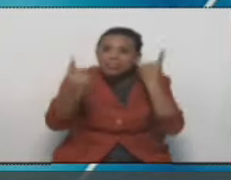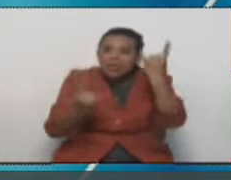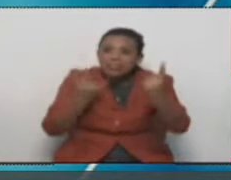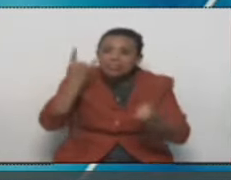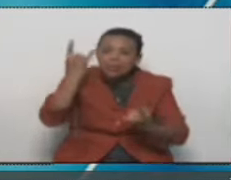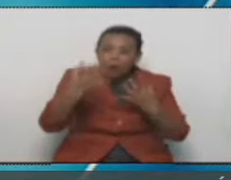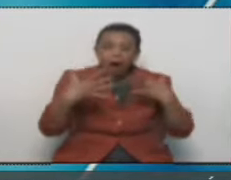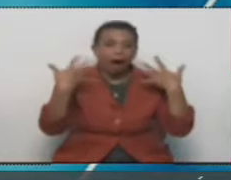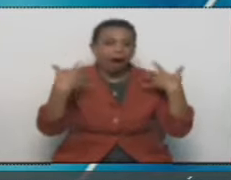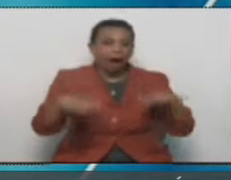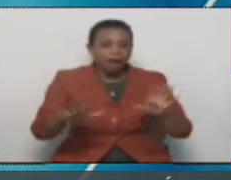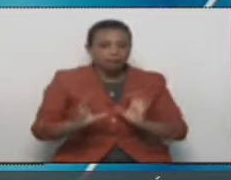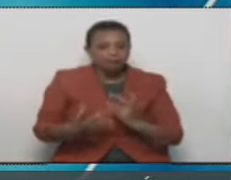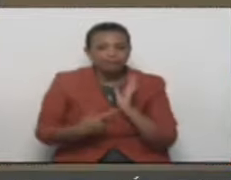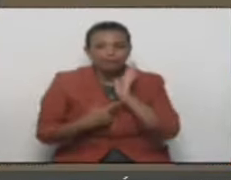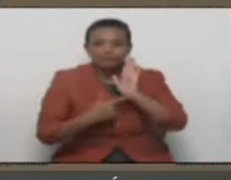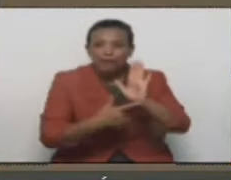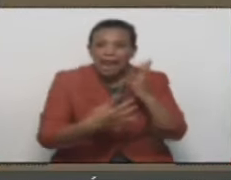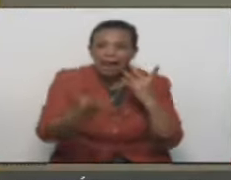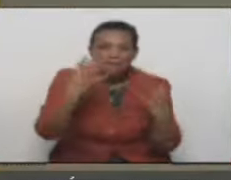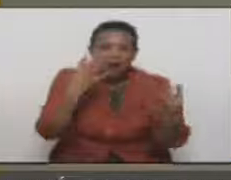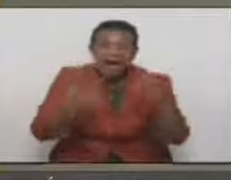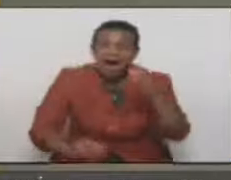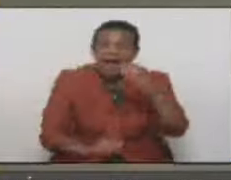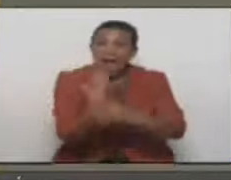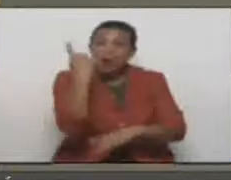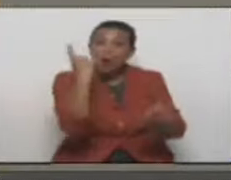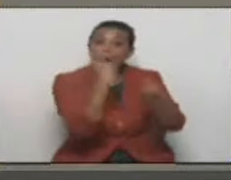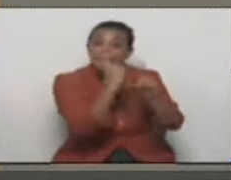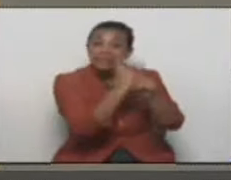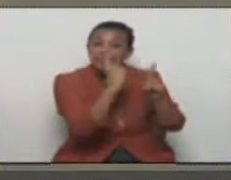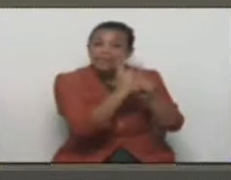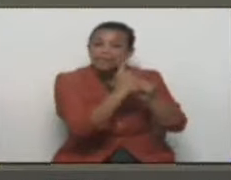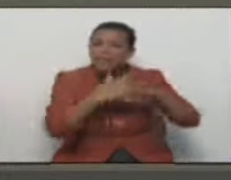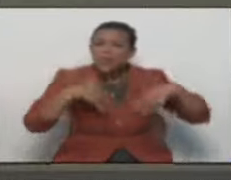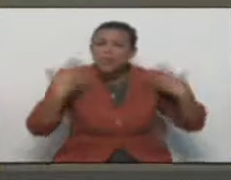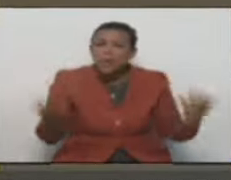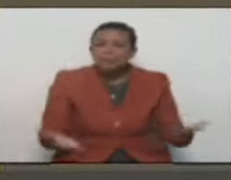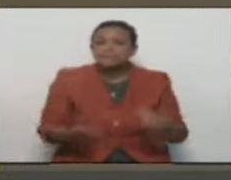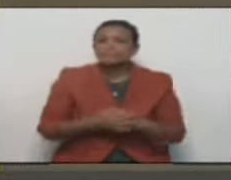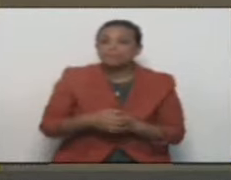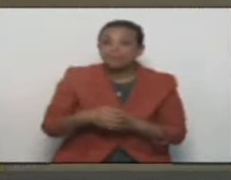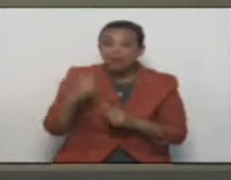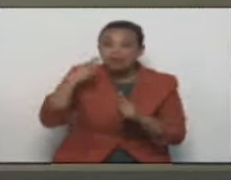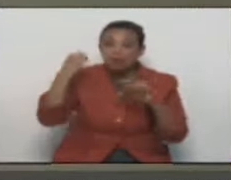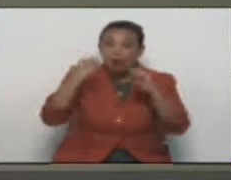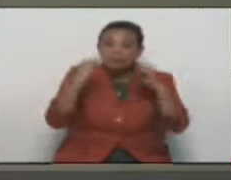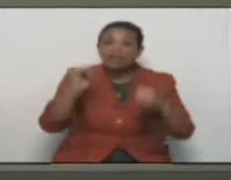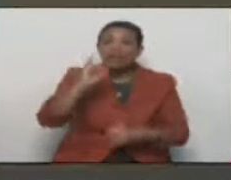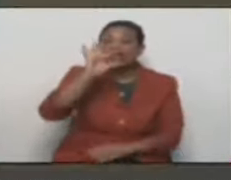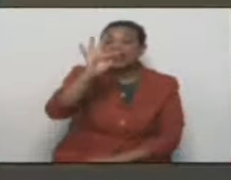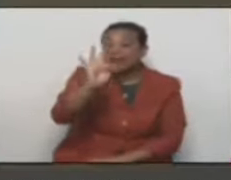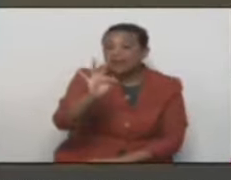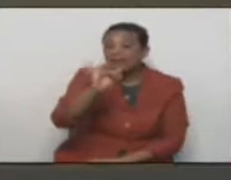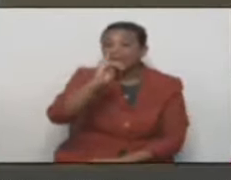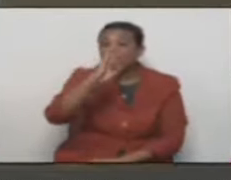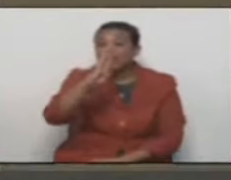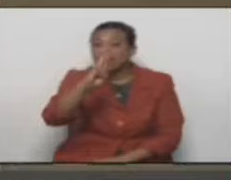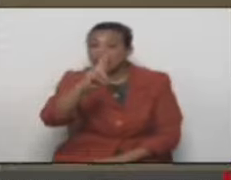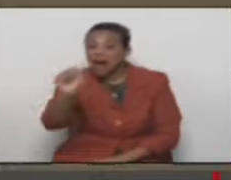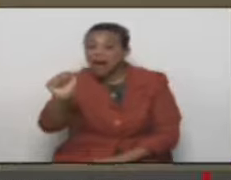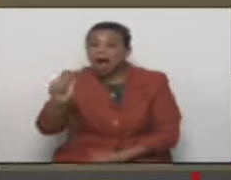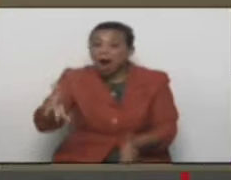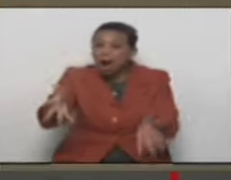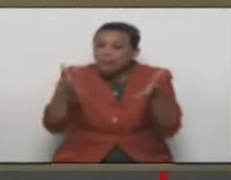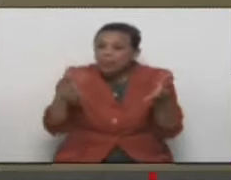resaltar la feria. Creamos una competencia de fusión de fibra. Bueno, tenemos a los ganadores